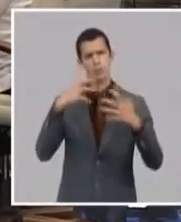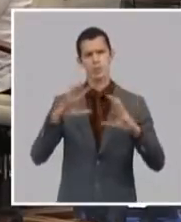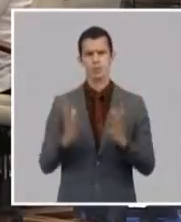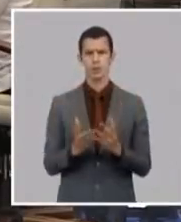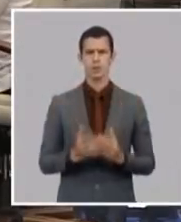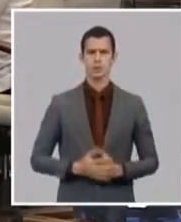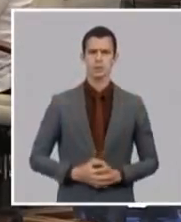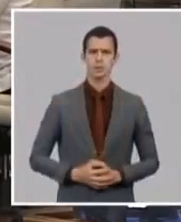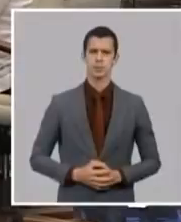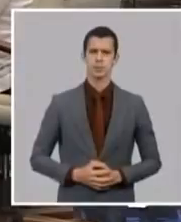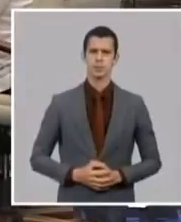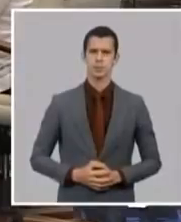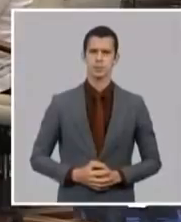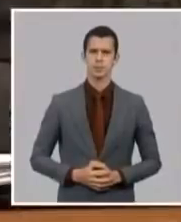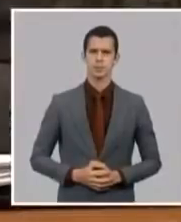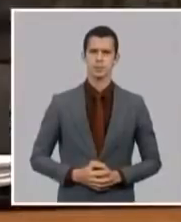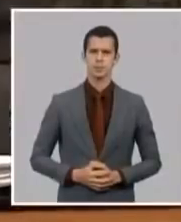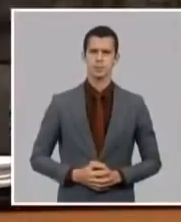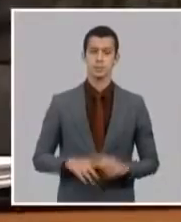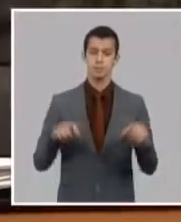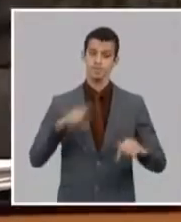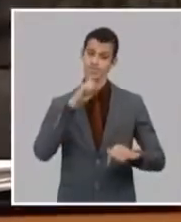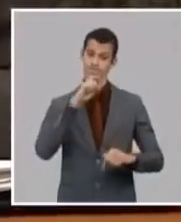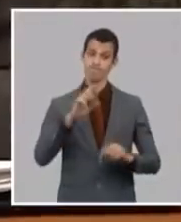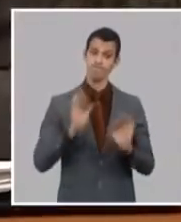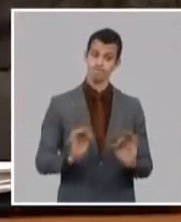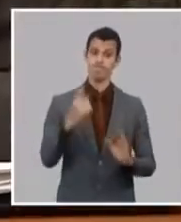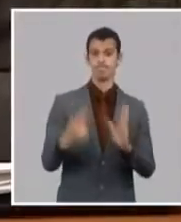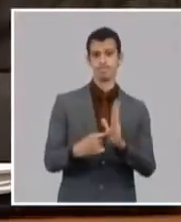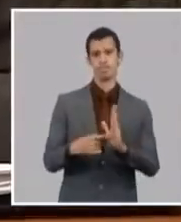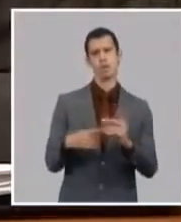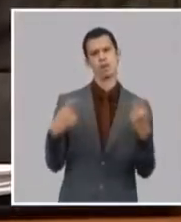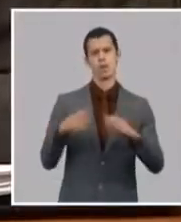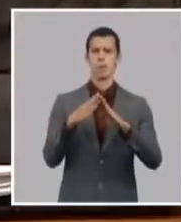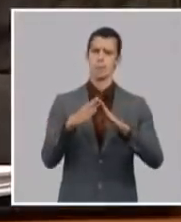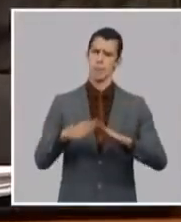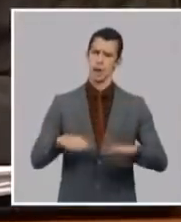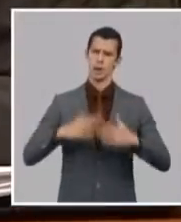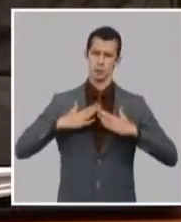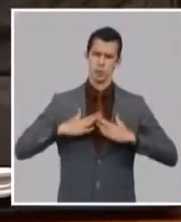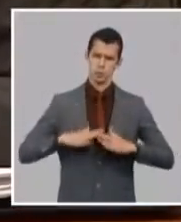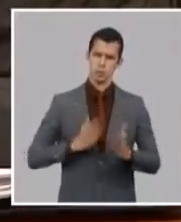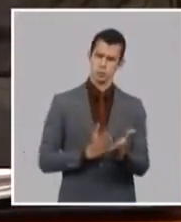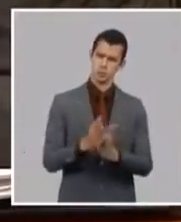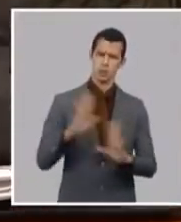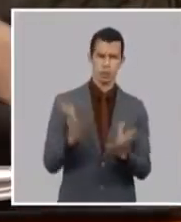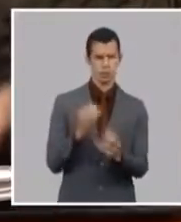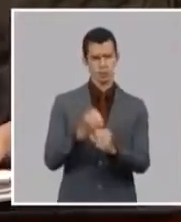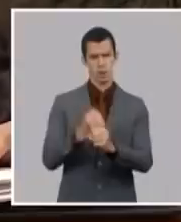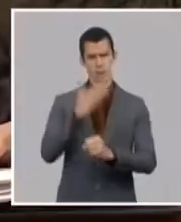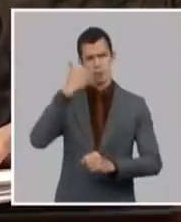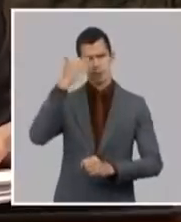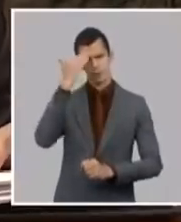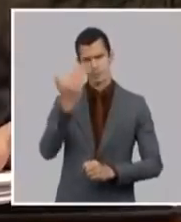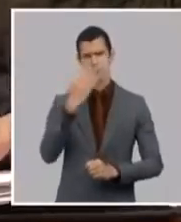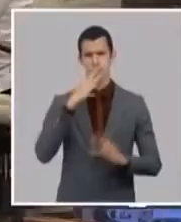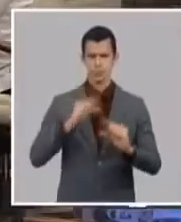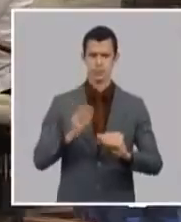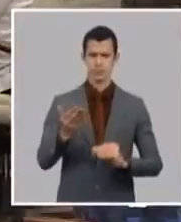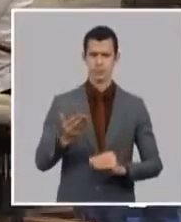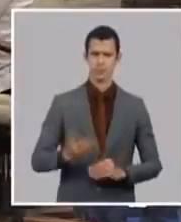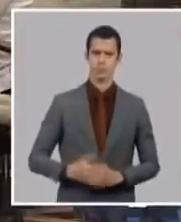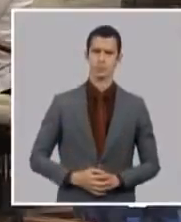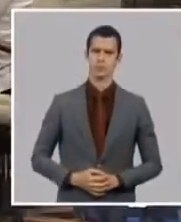en estas horas que está viviendo la nación paz y tranquilidad para todos y a seguir construyendo un país mejor gracias presidente buenas noches